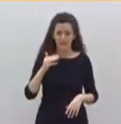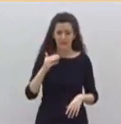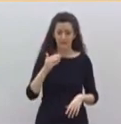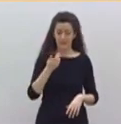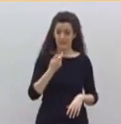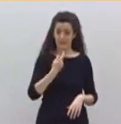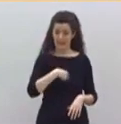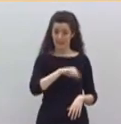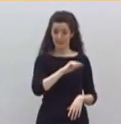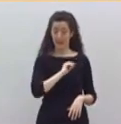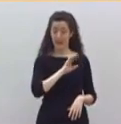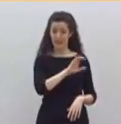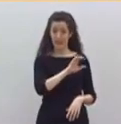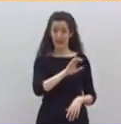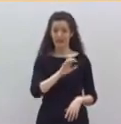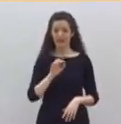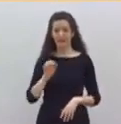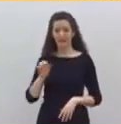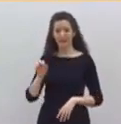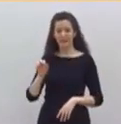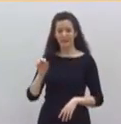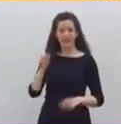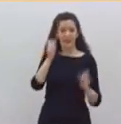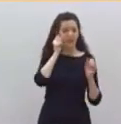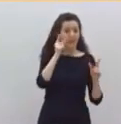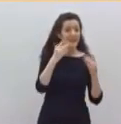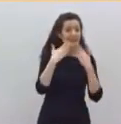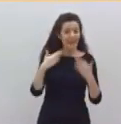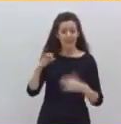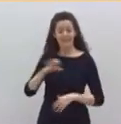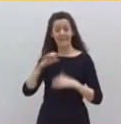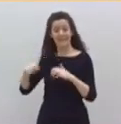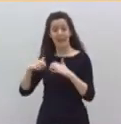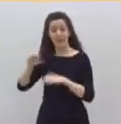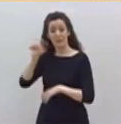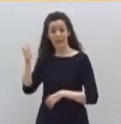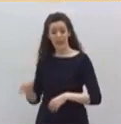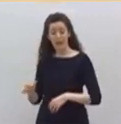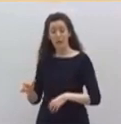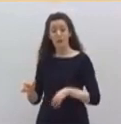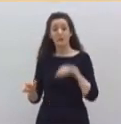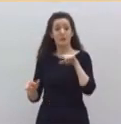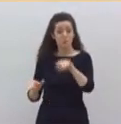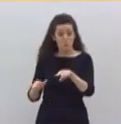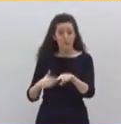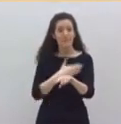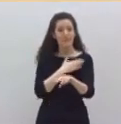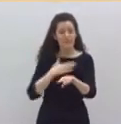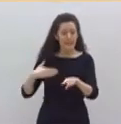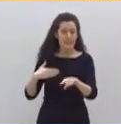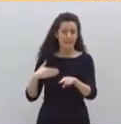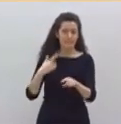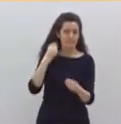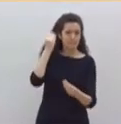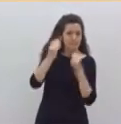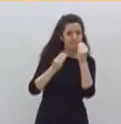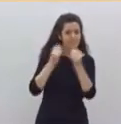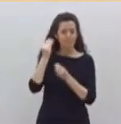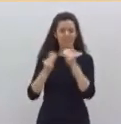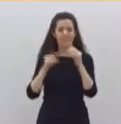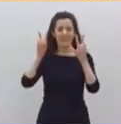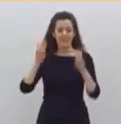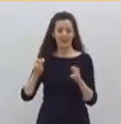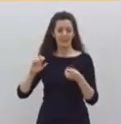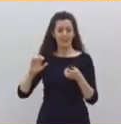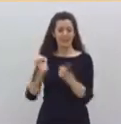en el Senado italiano que usted se está planteando acudir al rescate europeo? ¿Puede decir en esta Cámara si usted va a acudir al programa MEDE